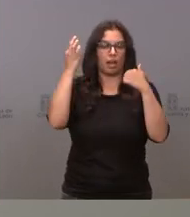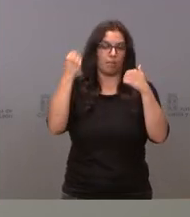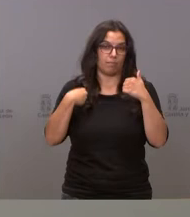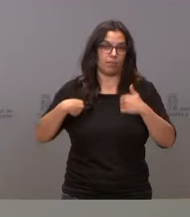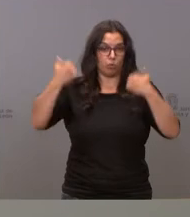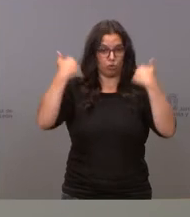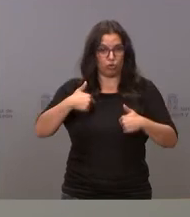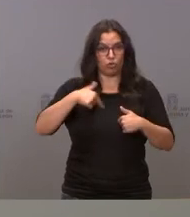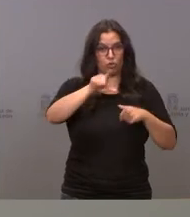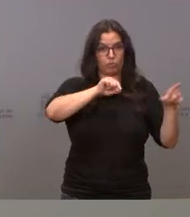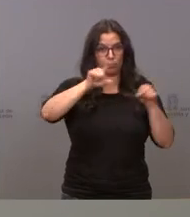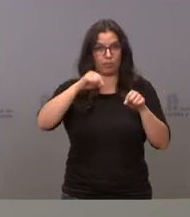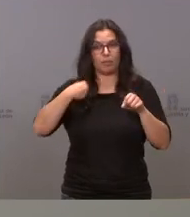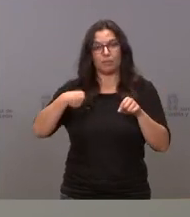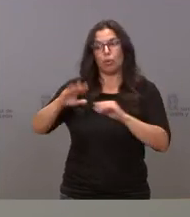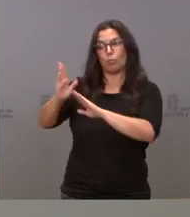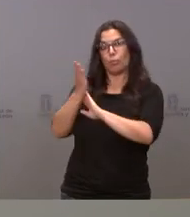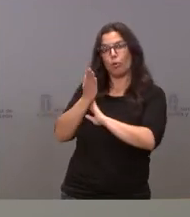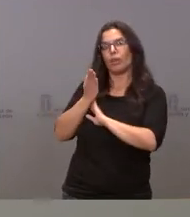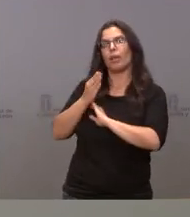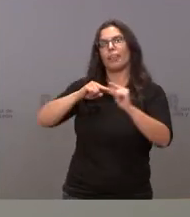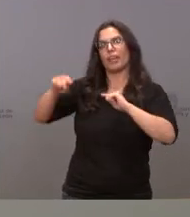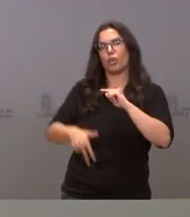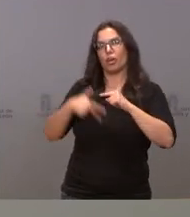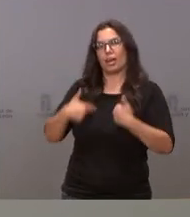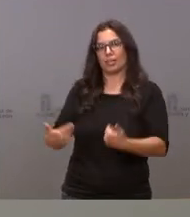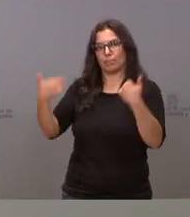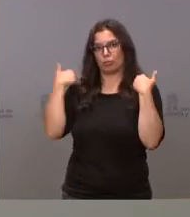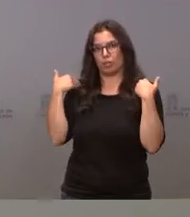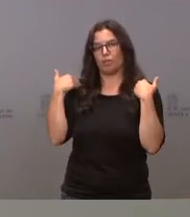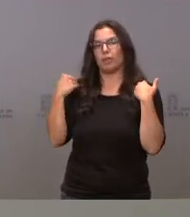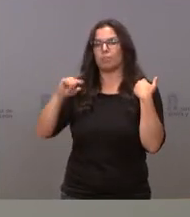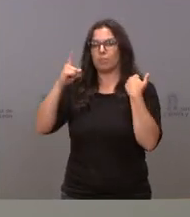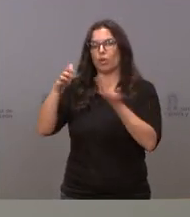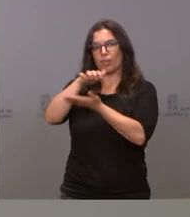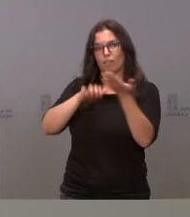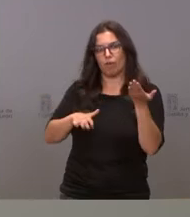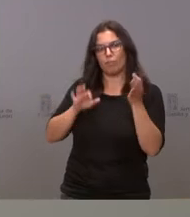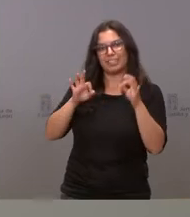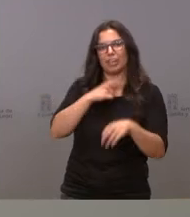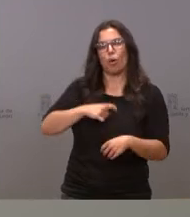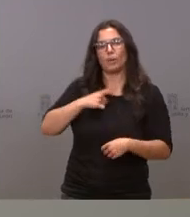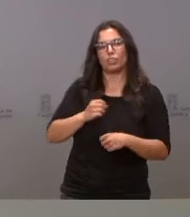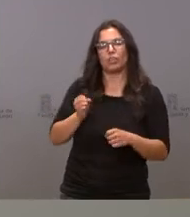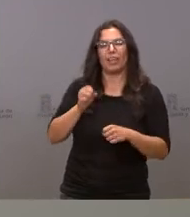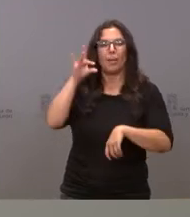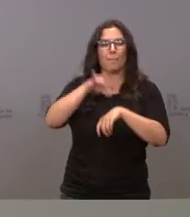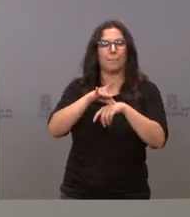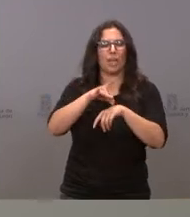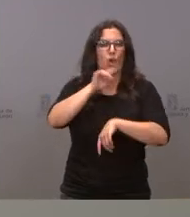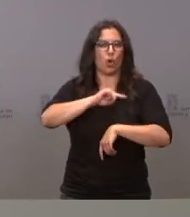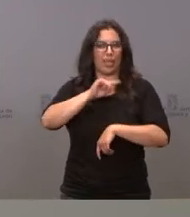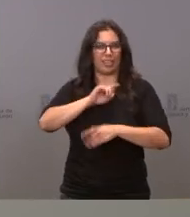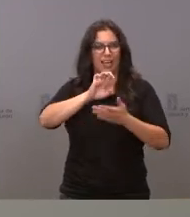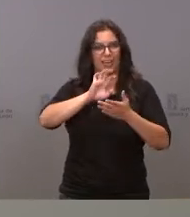designados por mí a propuesta de la Dirección General competente, tras previo informe de la Comisión de Bioética de la Comunidad de